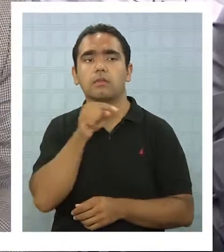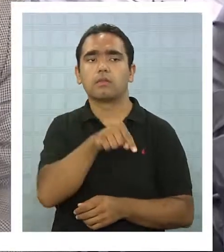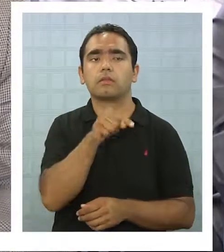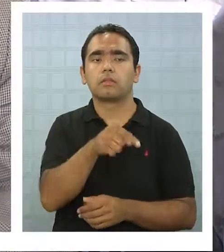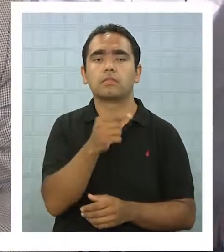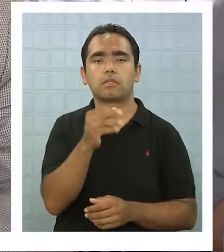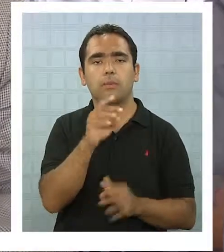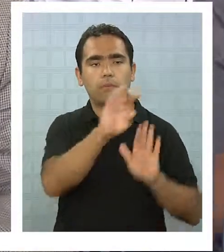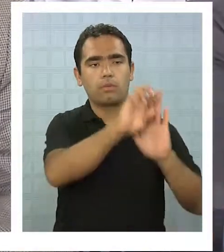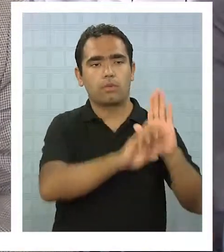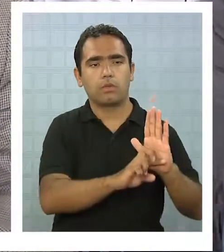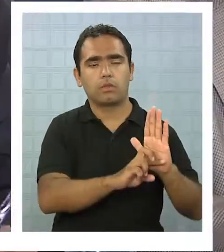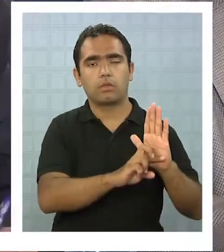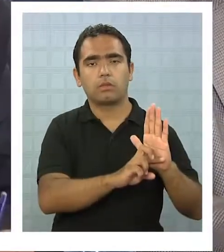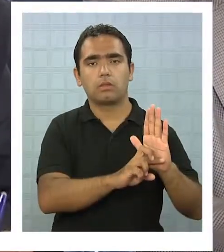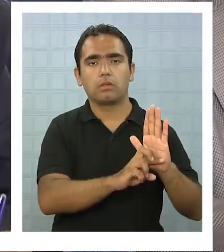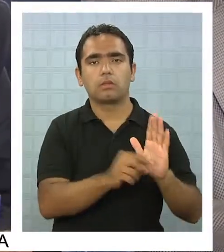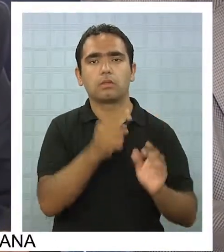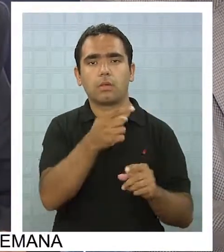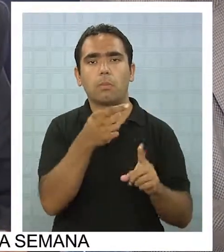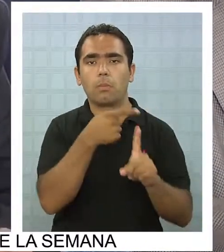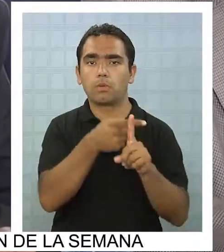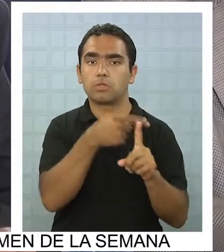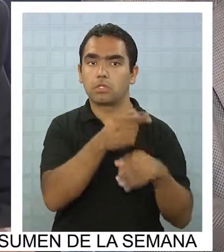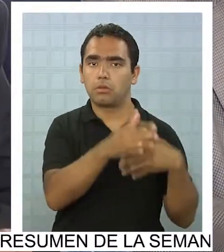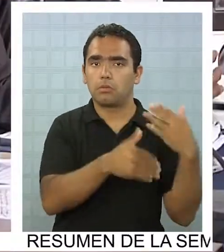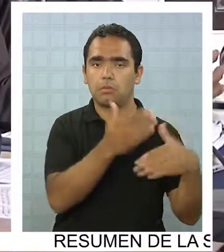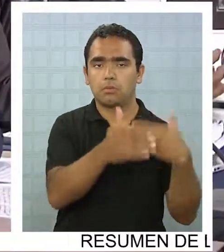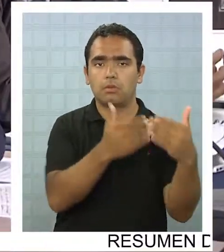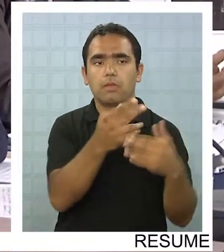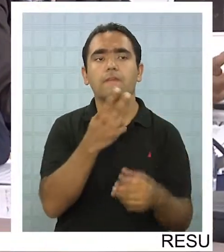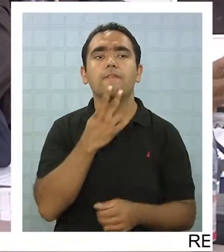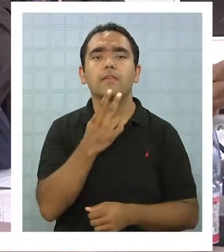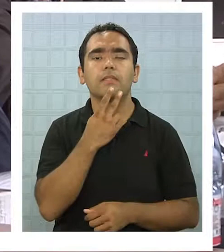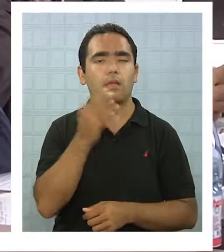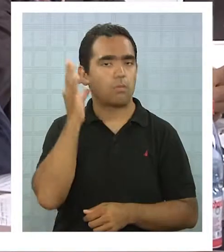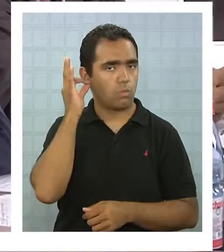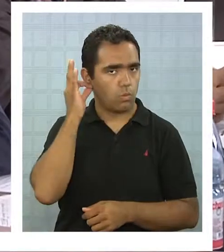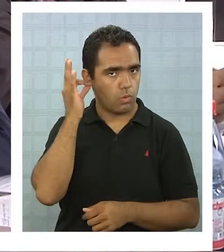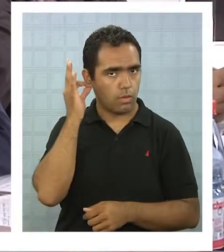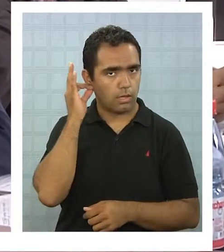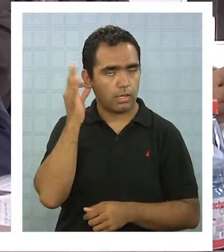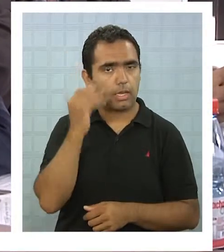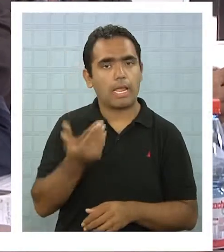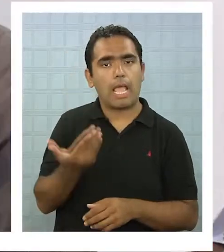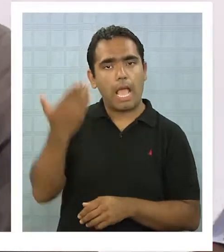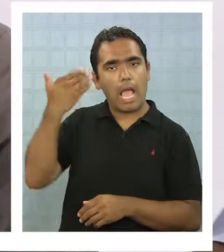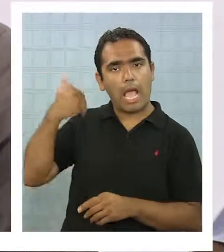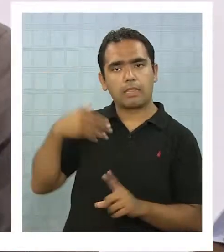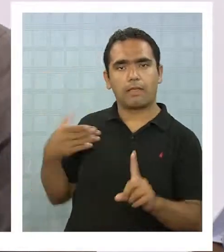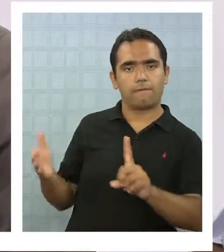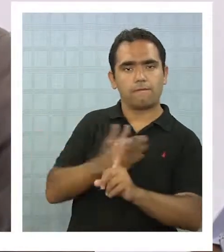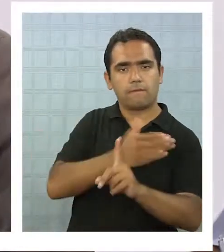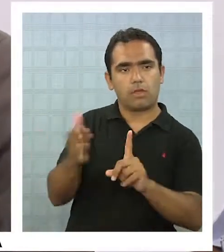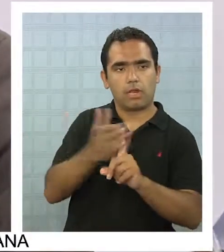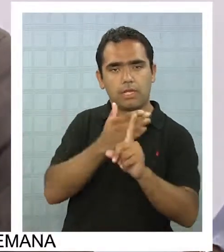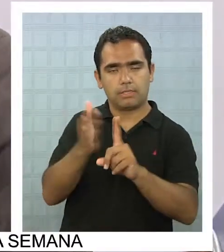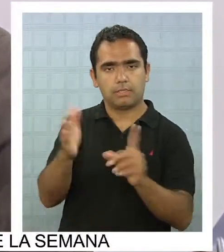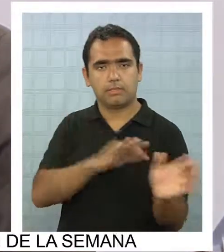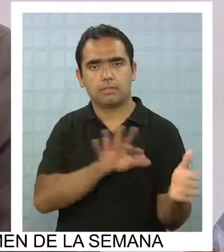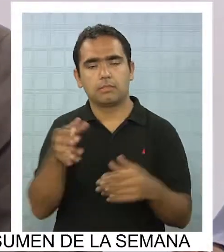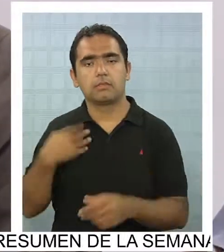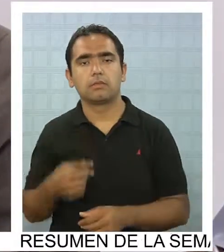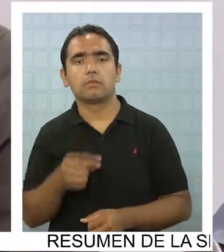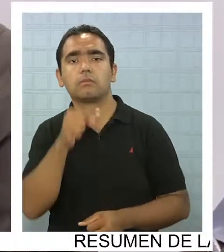destinados a un proyecto que está generando resultados positivos en la vida de mujeres que son y fueron víctimas de violencia.